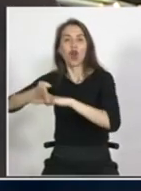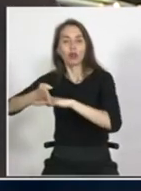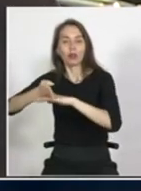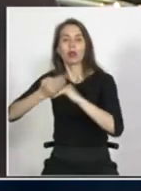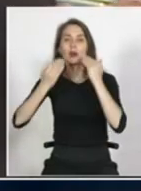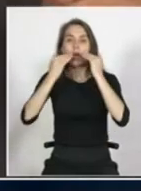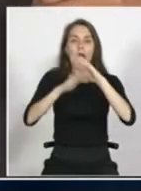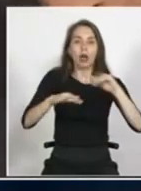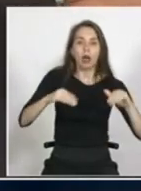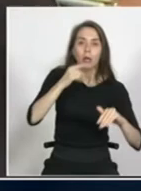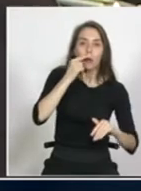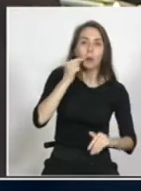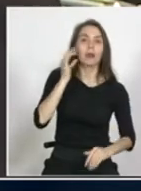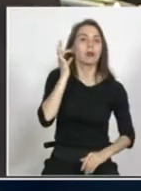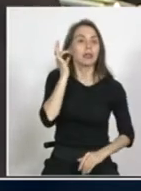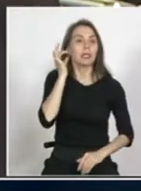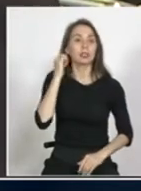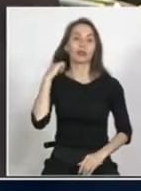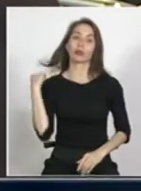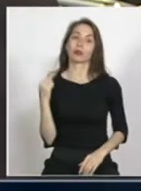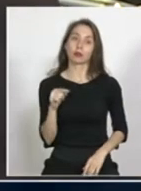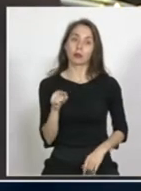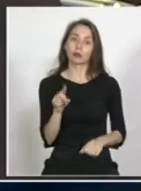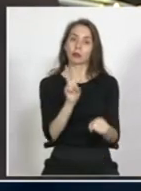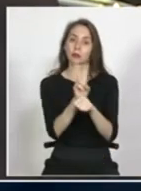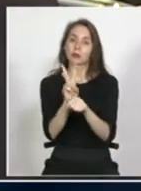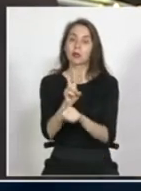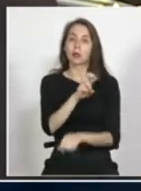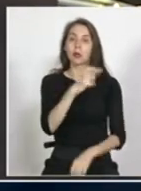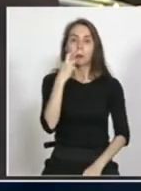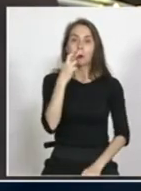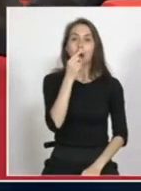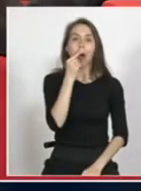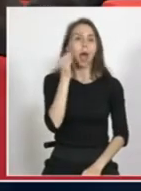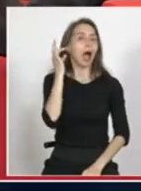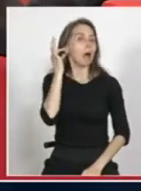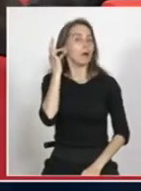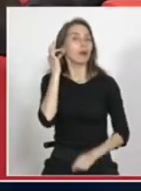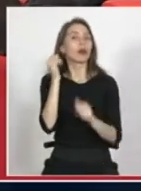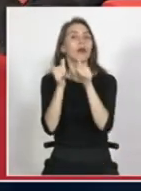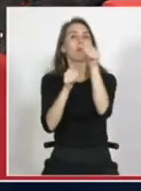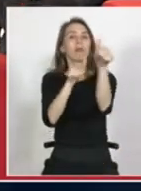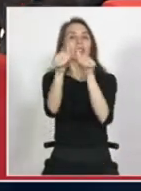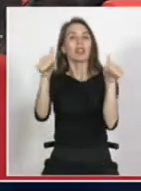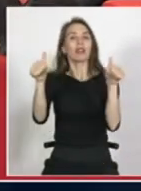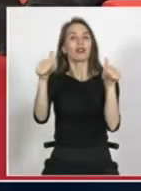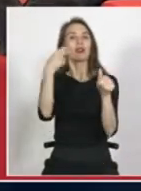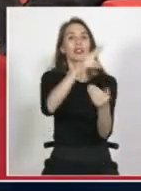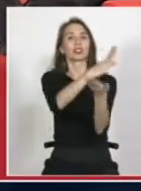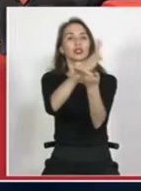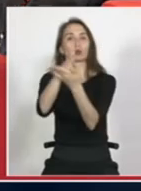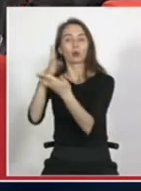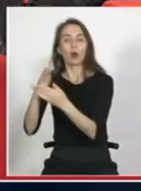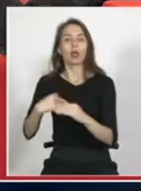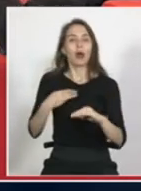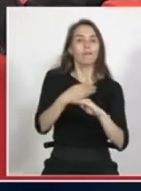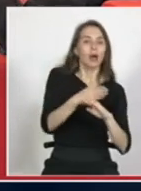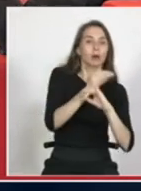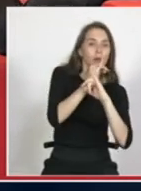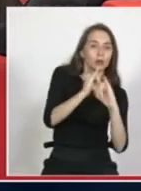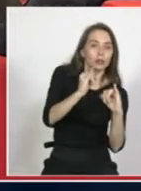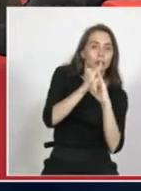y niñas, incluye a los docentes, apoderados y destinos de los colegios, tratando de promover en el grupo